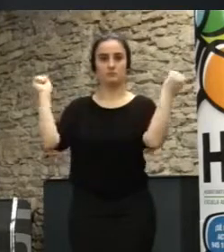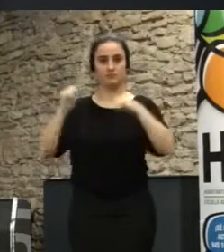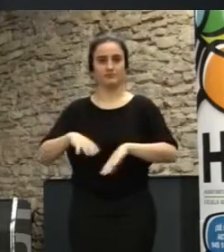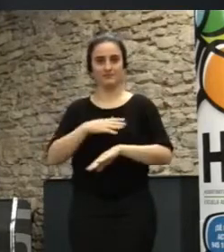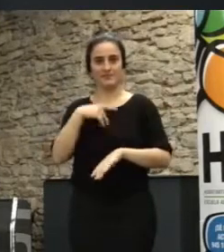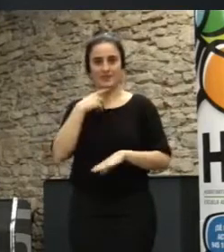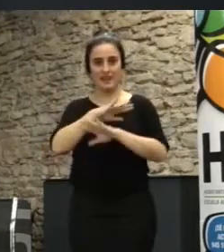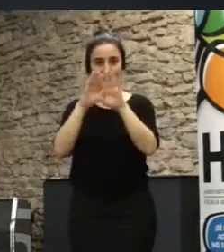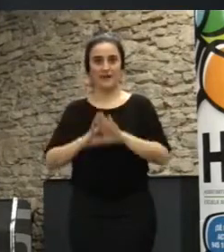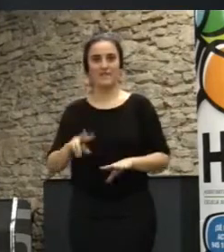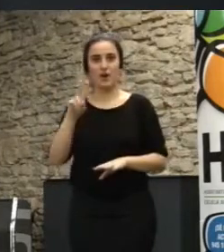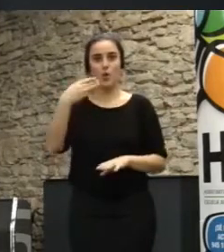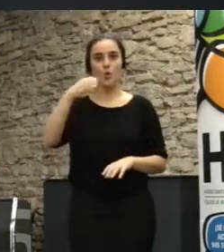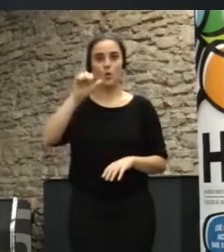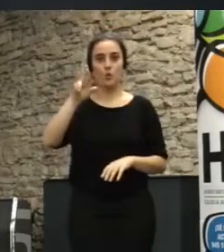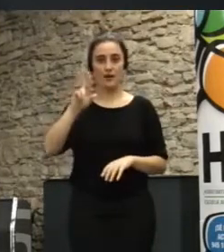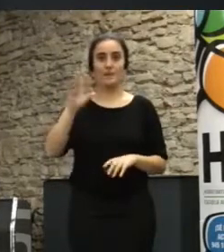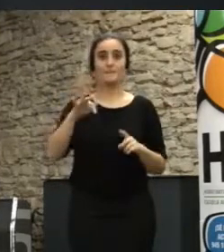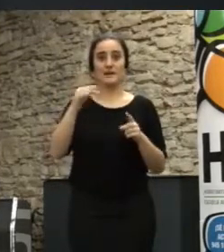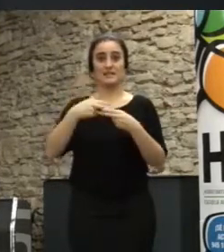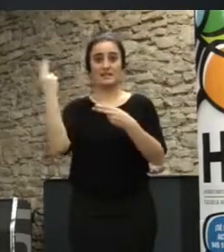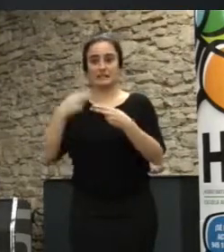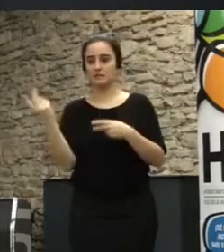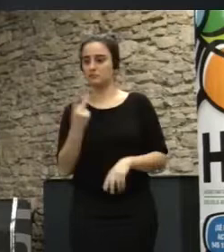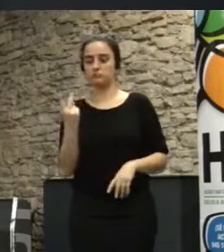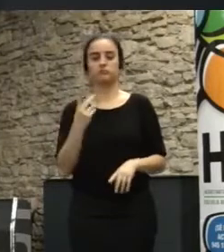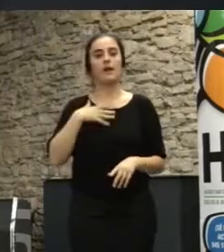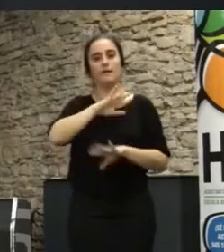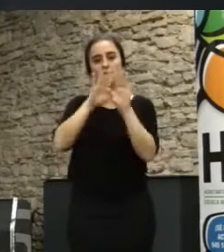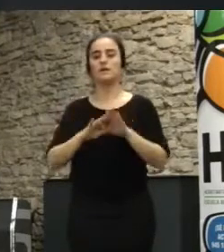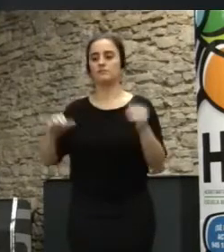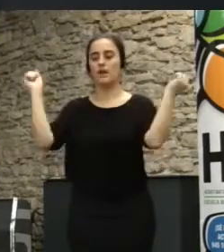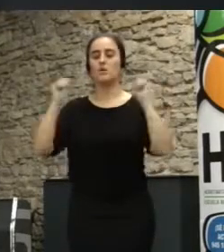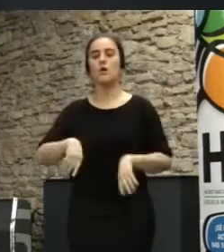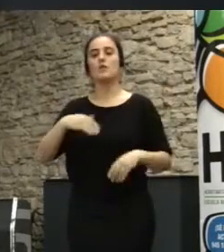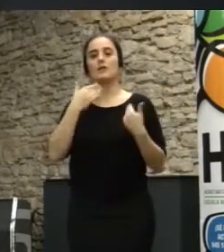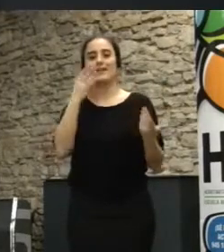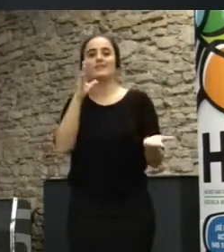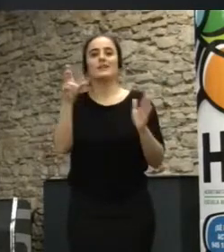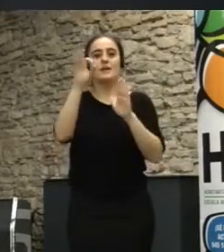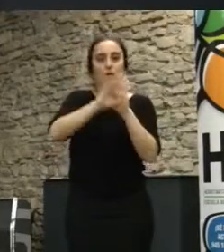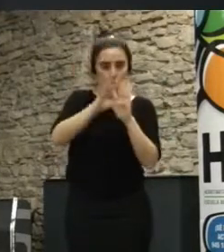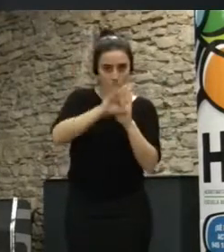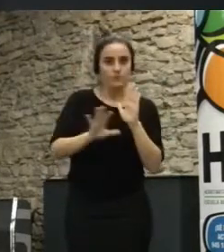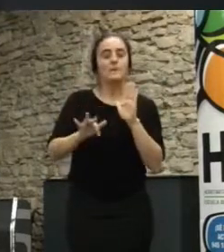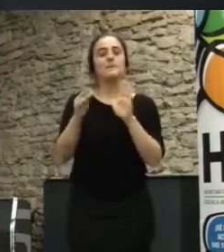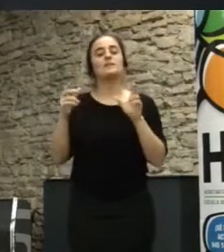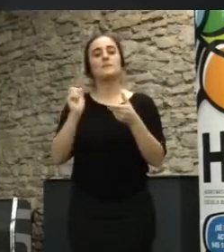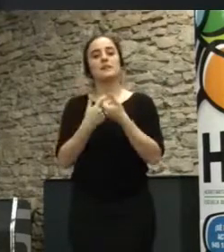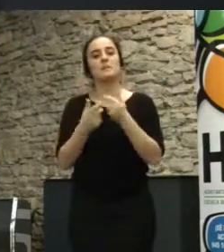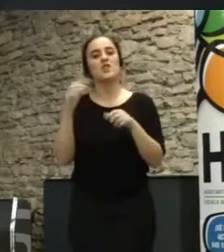taxistas se han puesto de acuerdo gracias a un proceso de consenso de multitudes de un software de participación digital